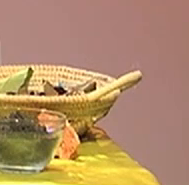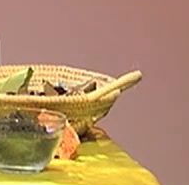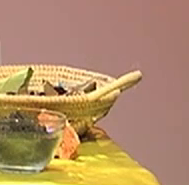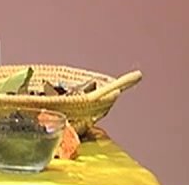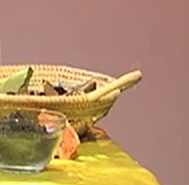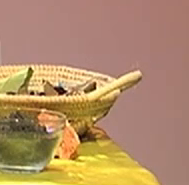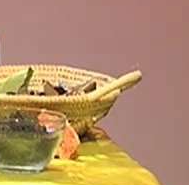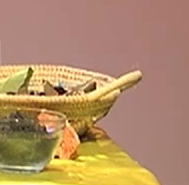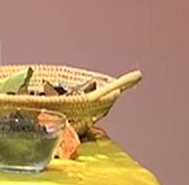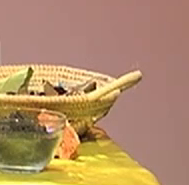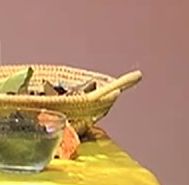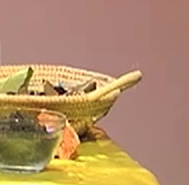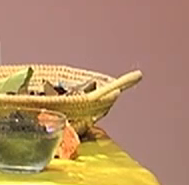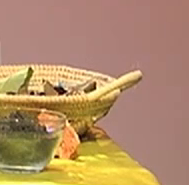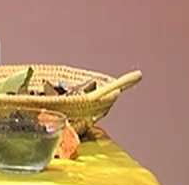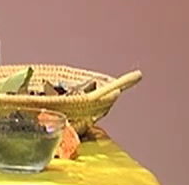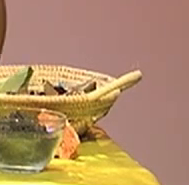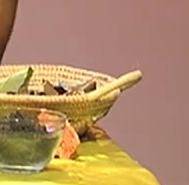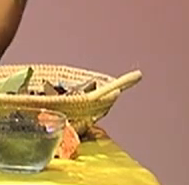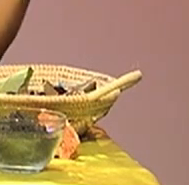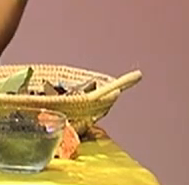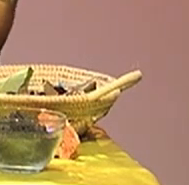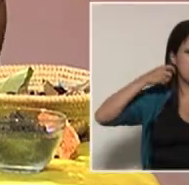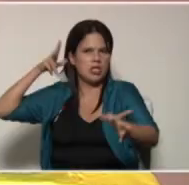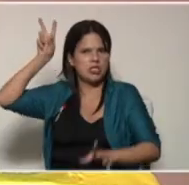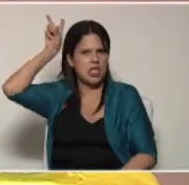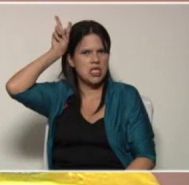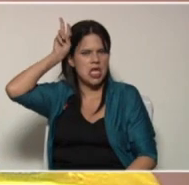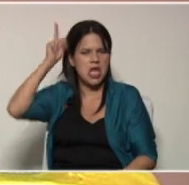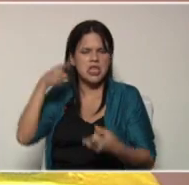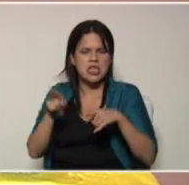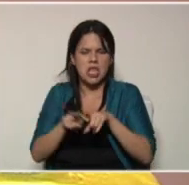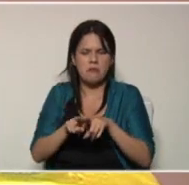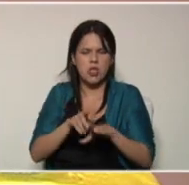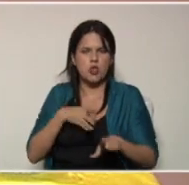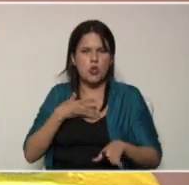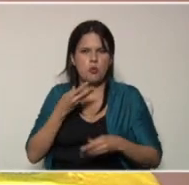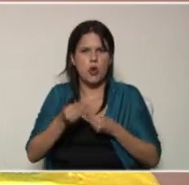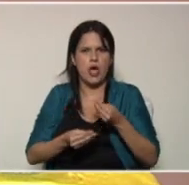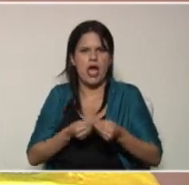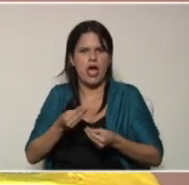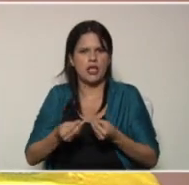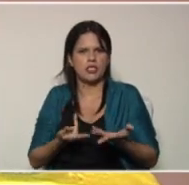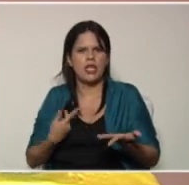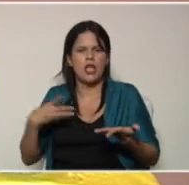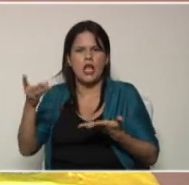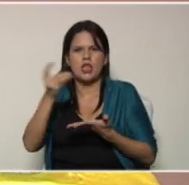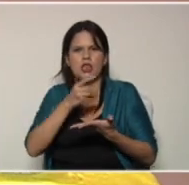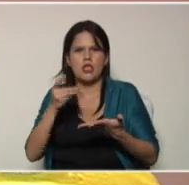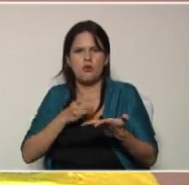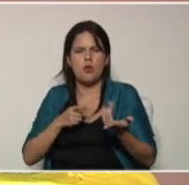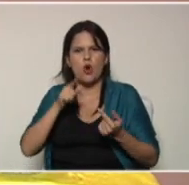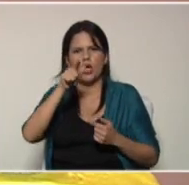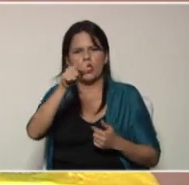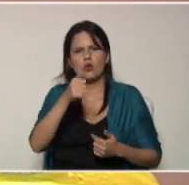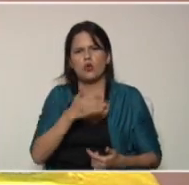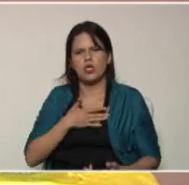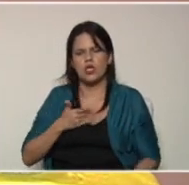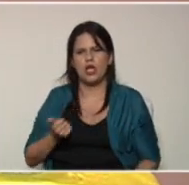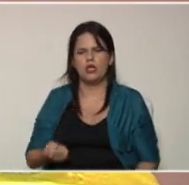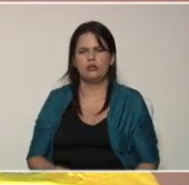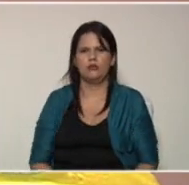una flecha indígena también tú puedes elaborar la imagen que tú mejor desees